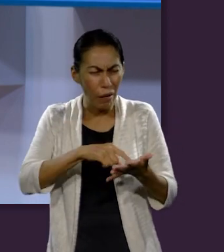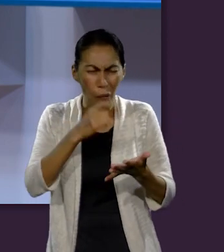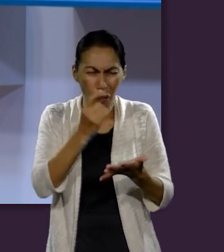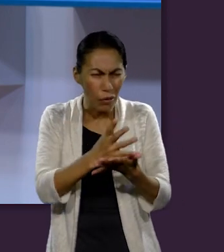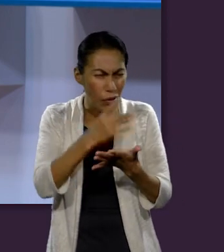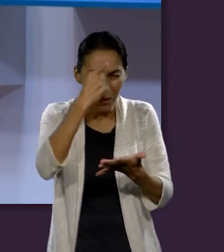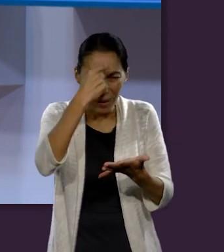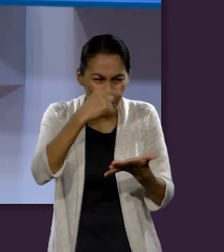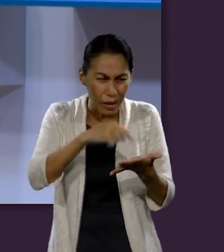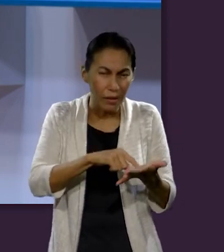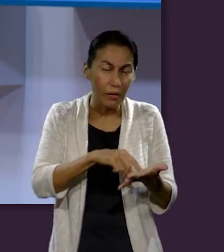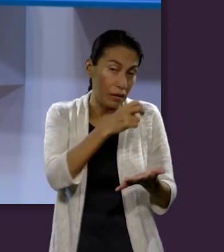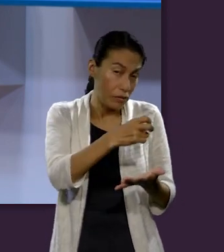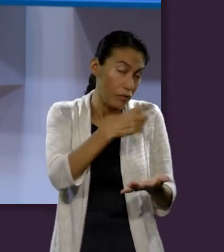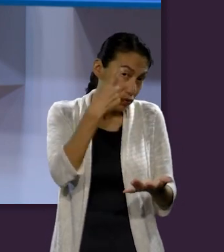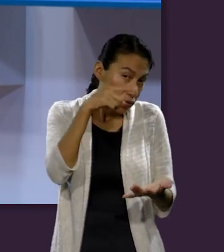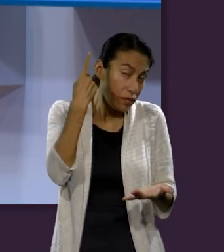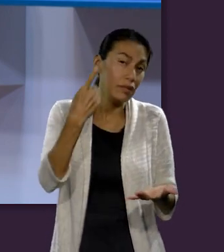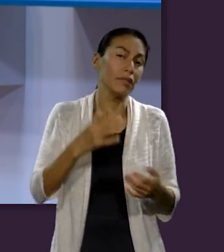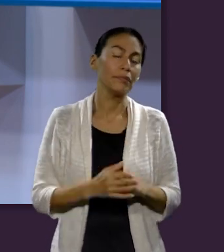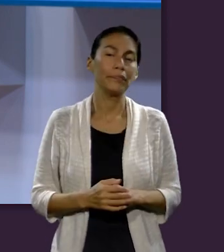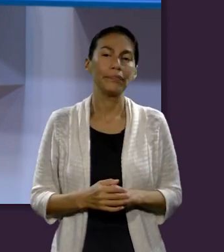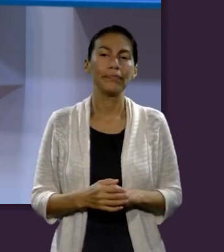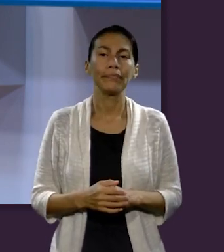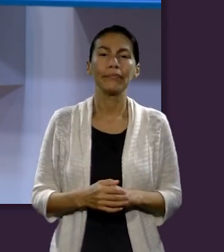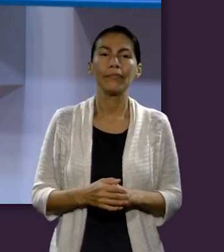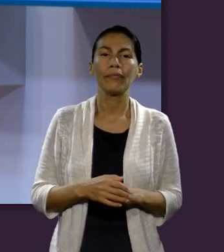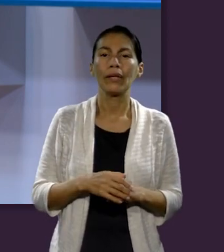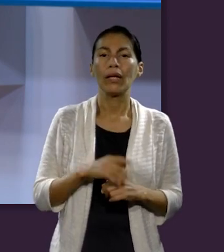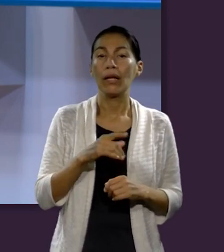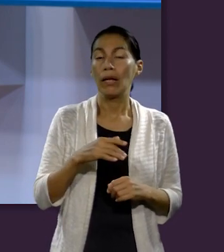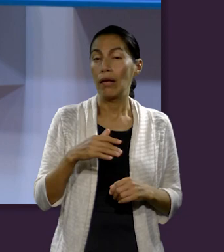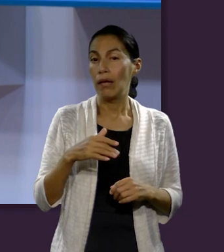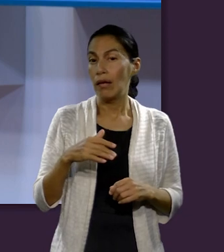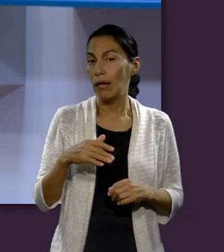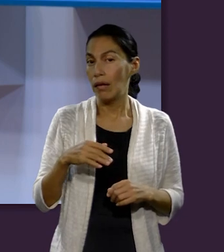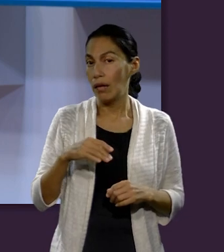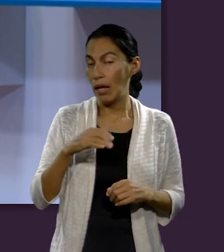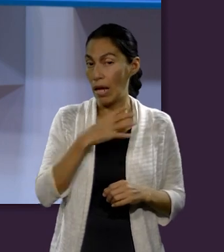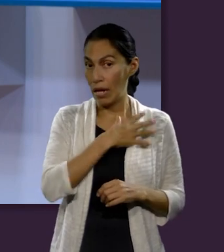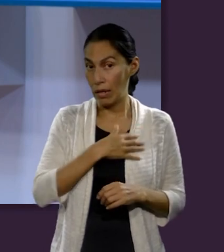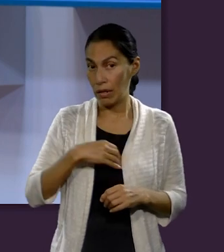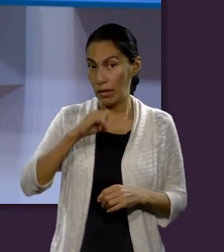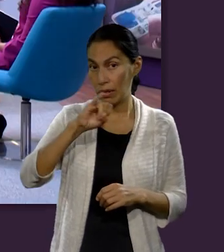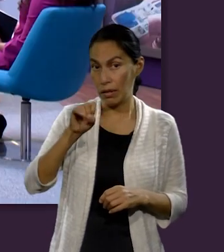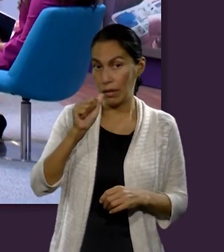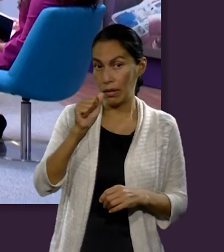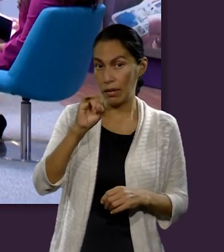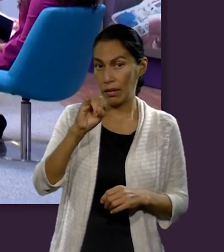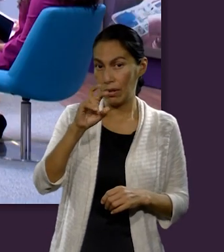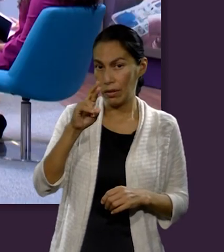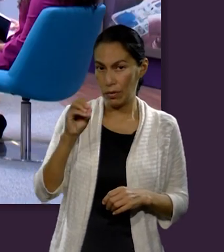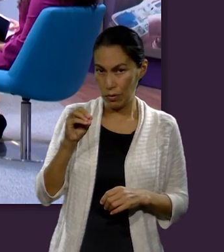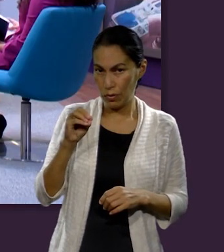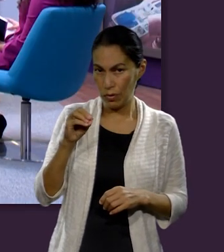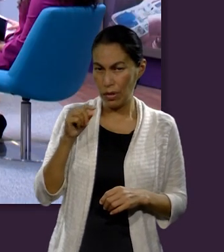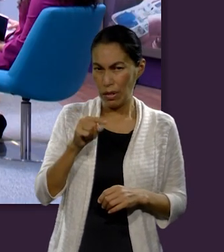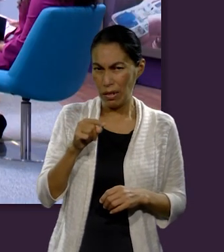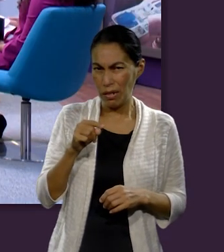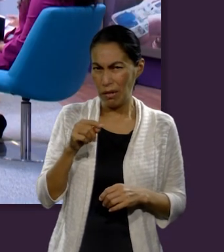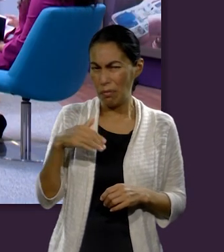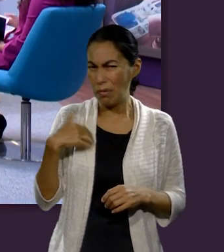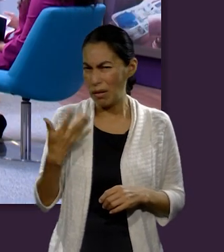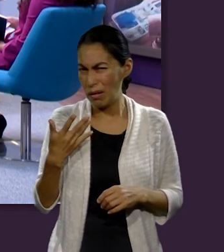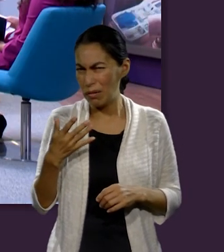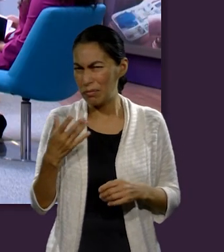no temas, tranquilo, puede ser fácil, ¿no? En el contexto del milagro que ocurrió con la hija de Jairo,